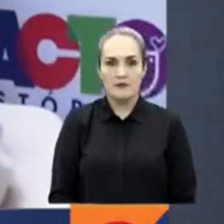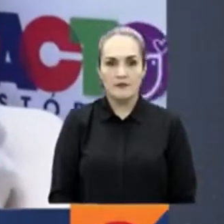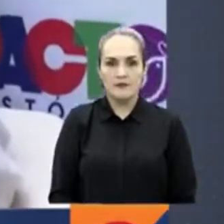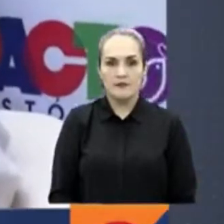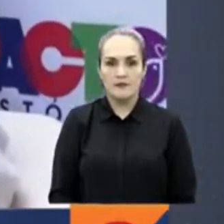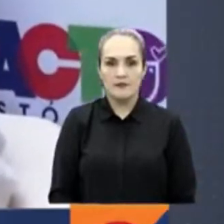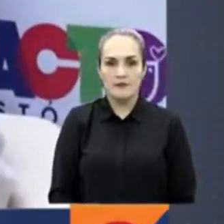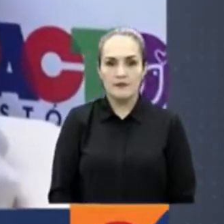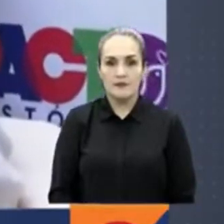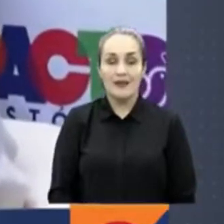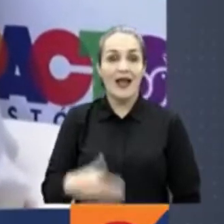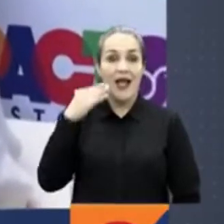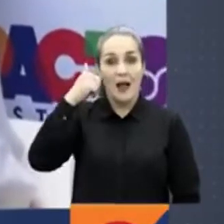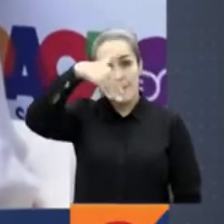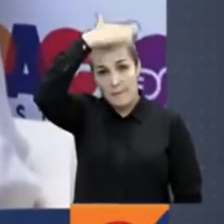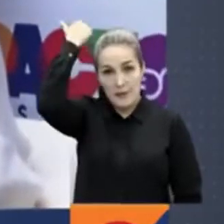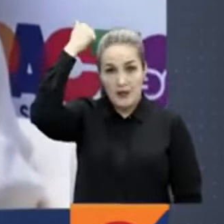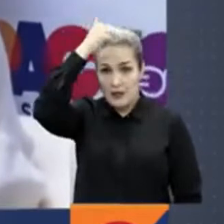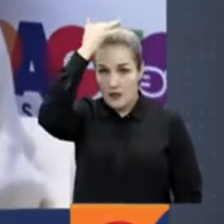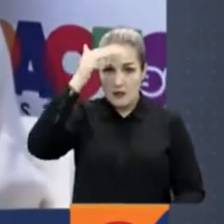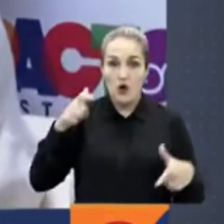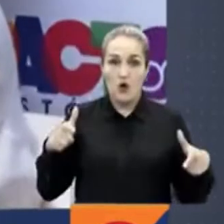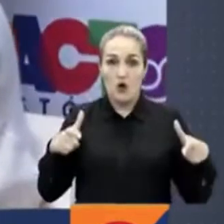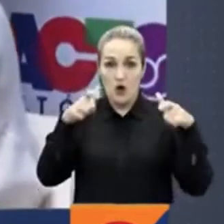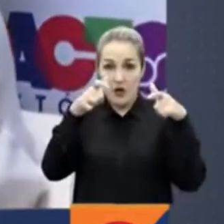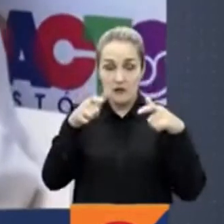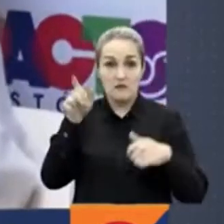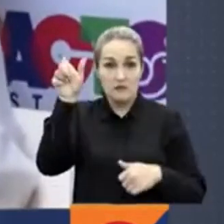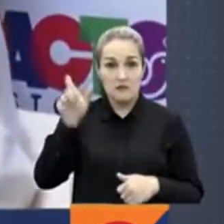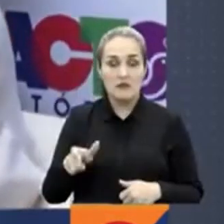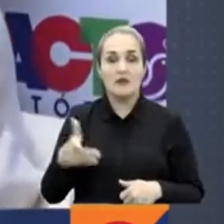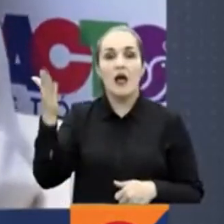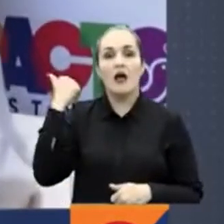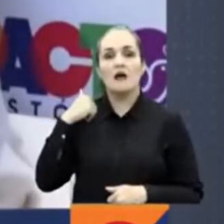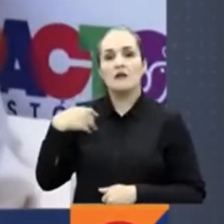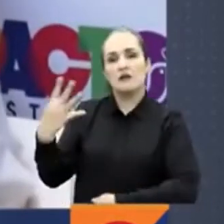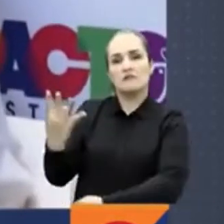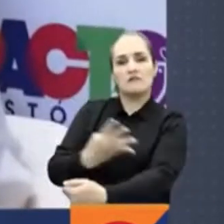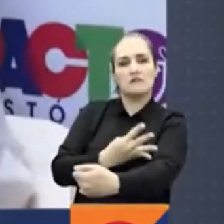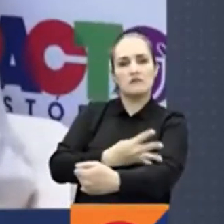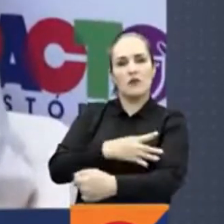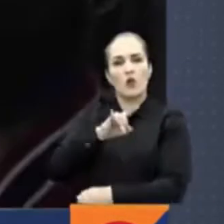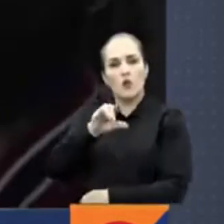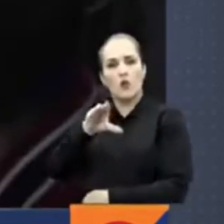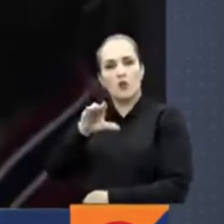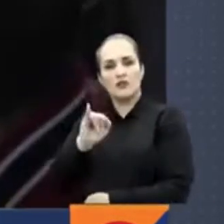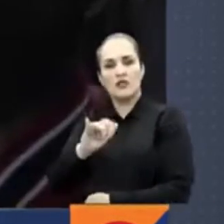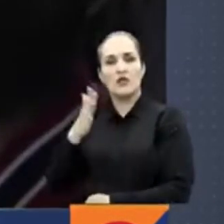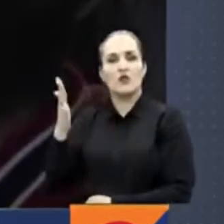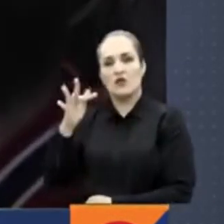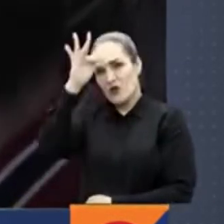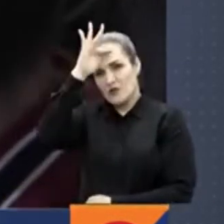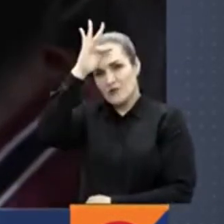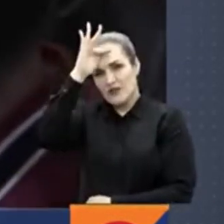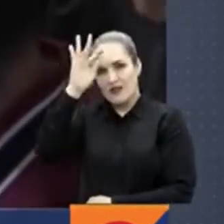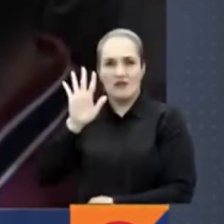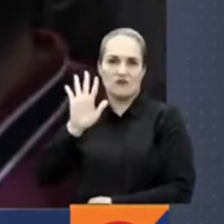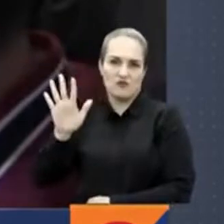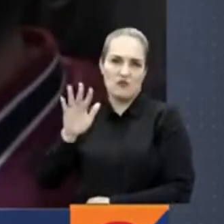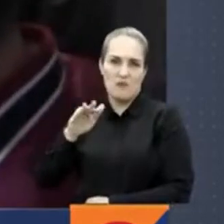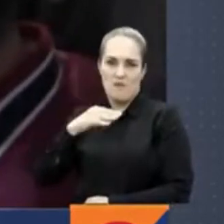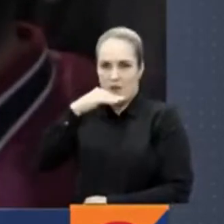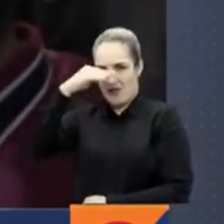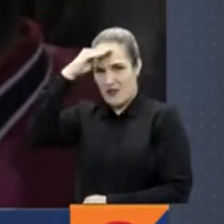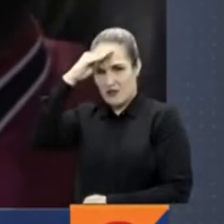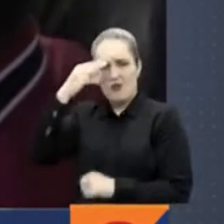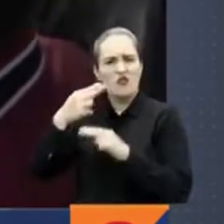La congresista Piedad Córdoba salió de la Unidad de Cuidados Intensivos de la Clínica del Rosario de Medellín. Según el parte médico,